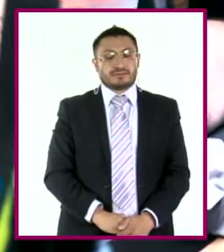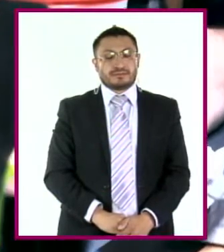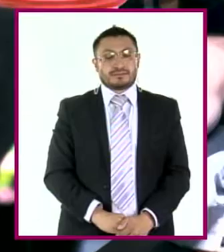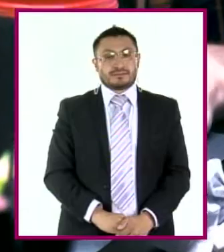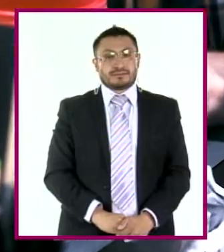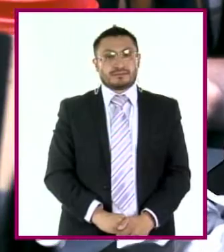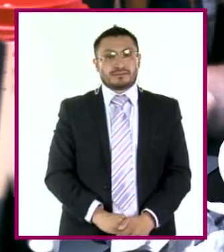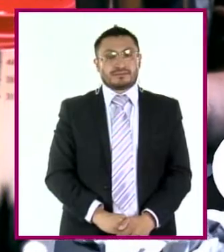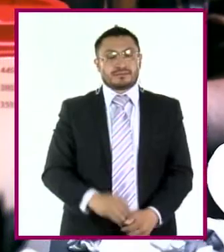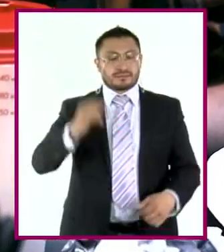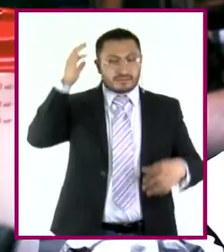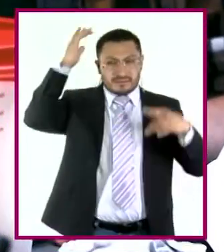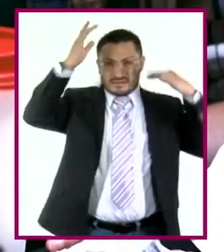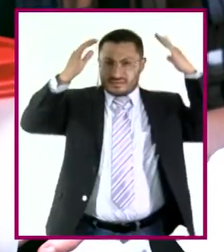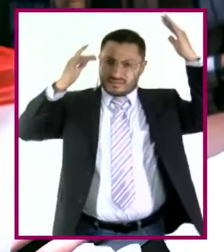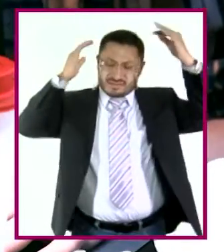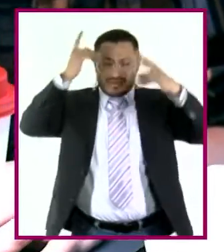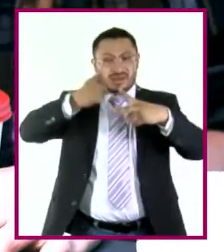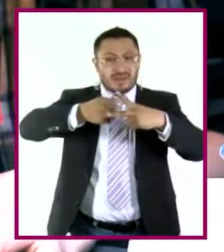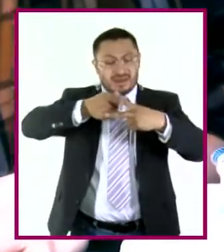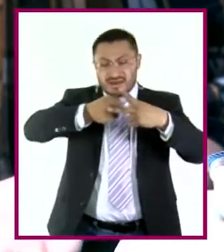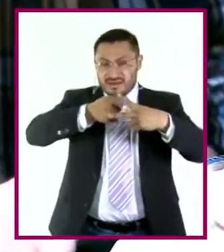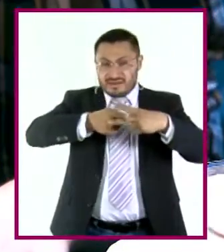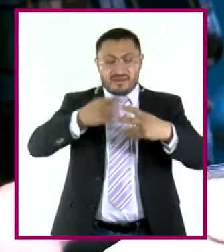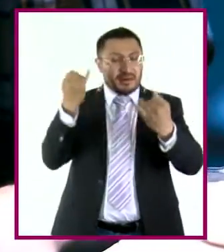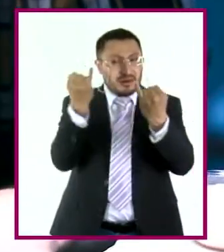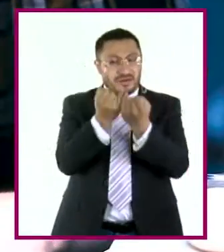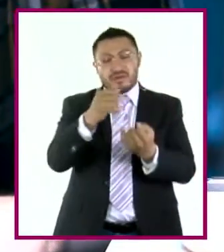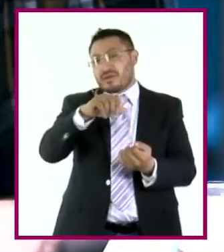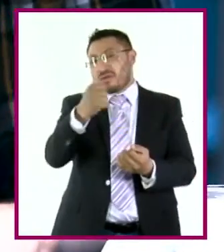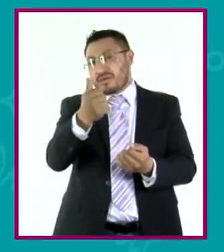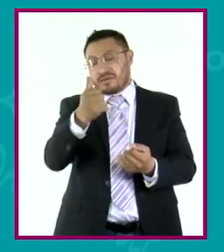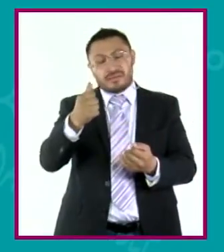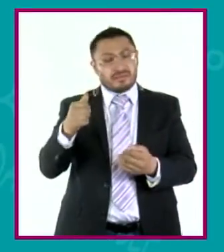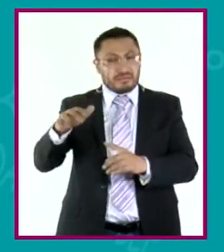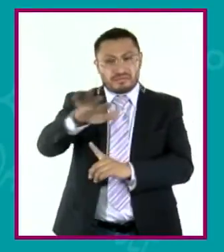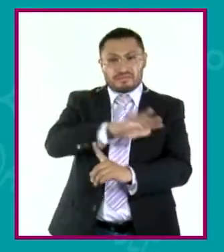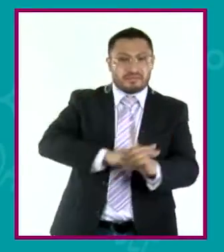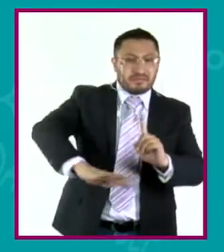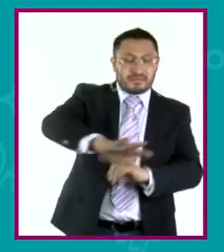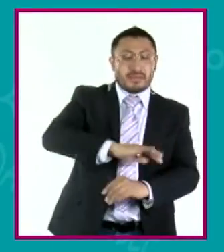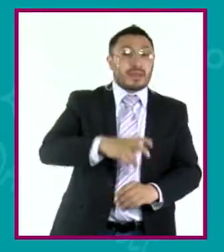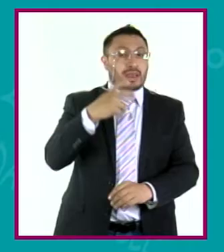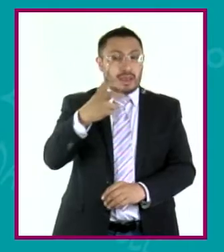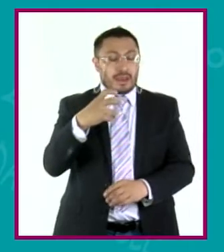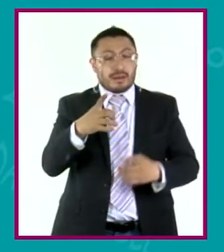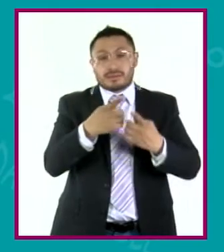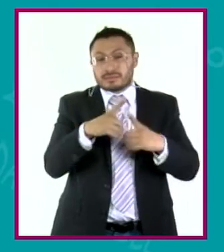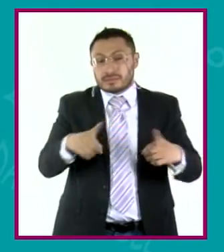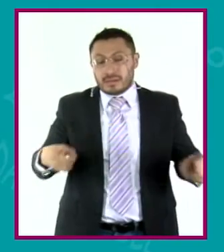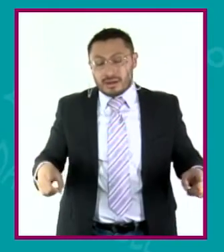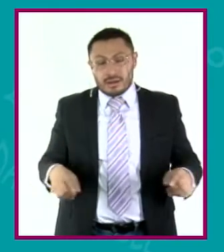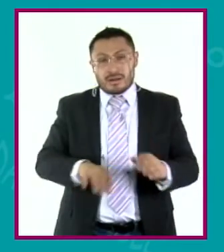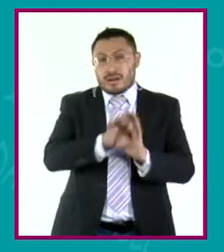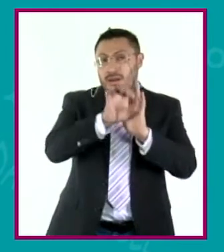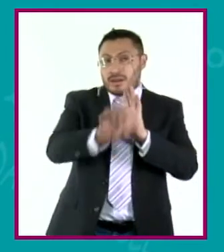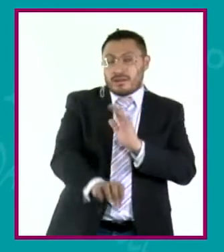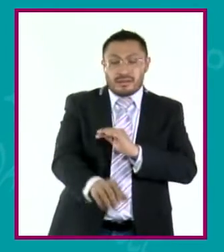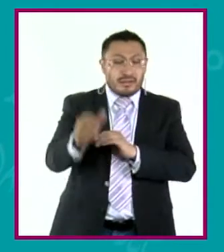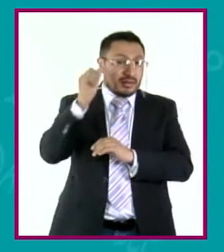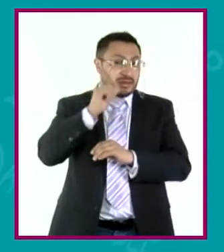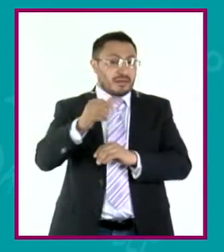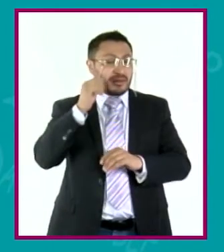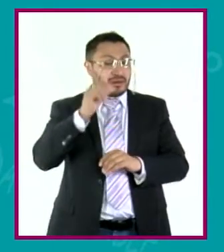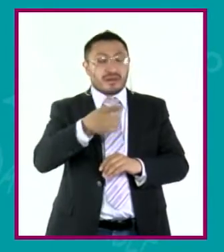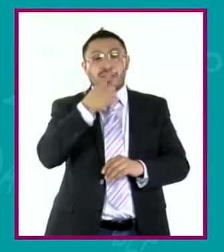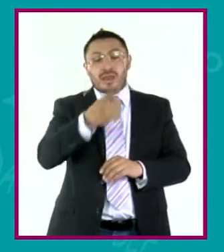La creatividad matemática, como todas las creatividades, se desarrolla. Lo que pasa, siempre nos platican que estaba Newton un día